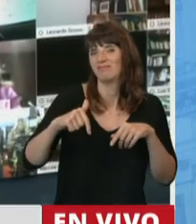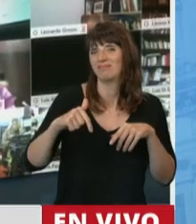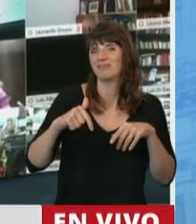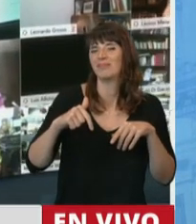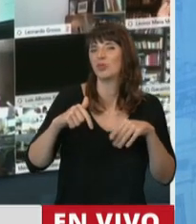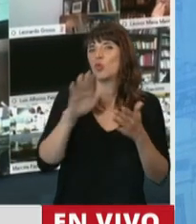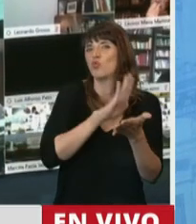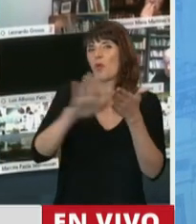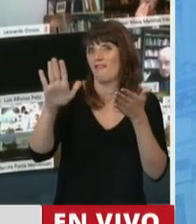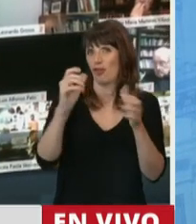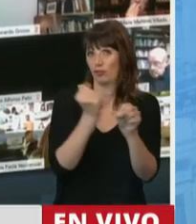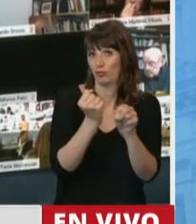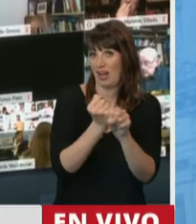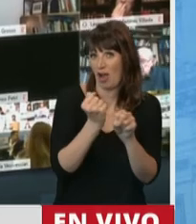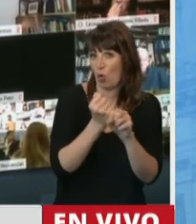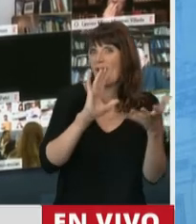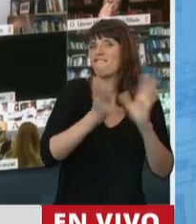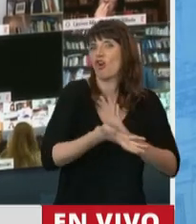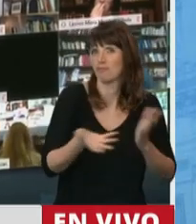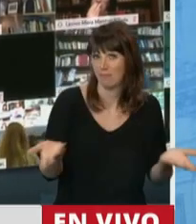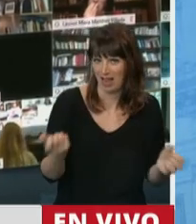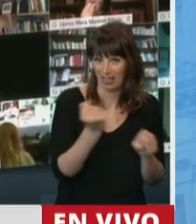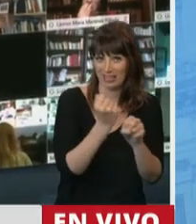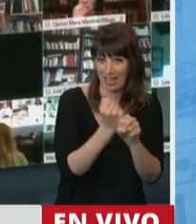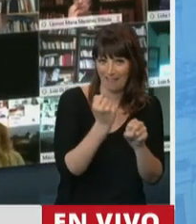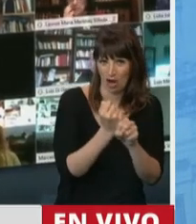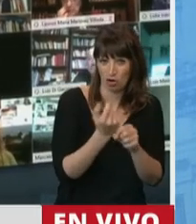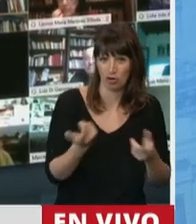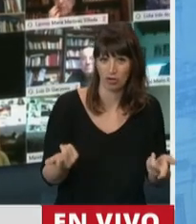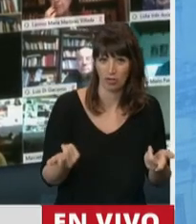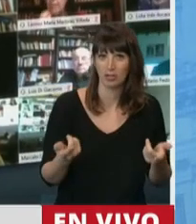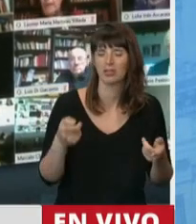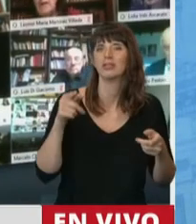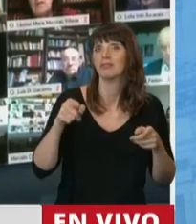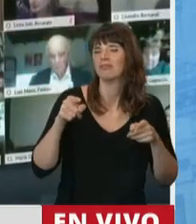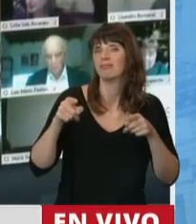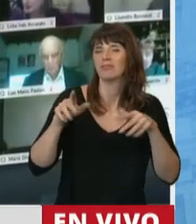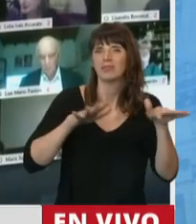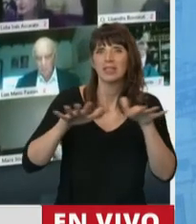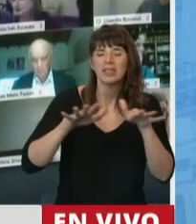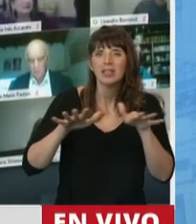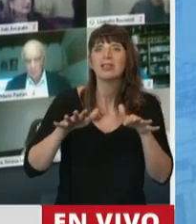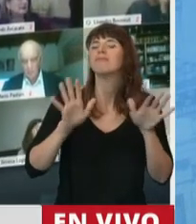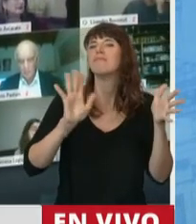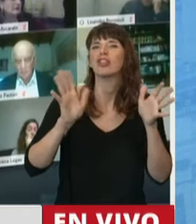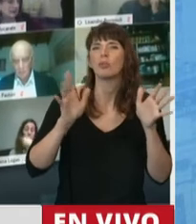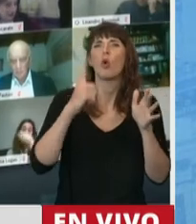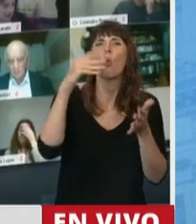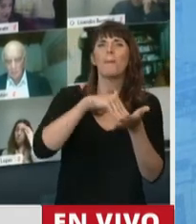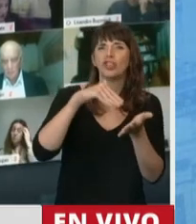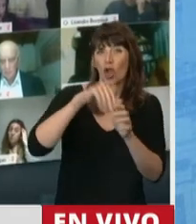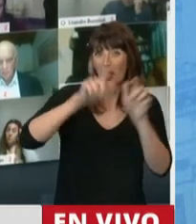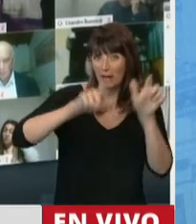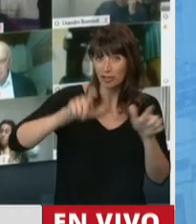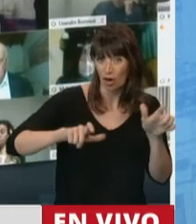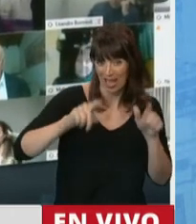trabajo y no ante una actividad, se da en un contexto donde en un universo de aproximadamente un millón de trabajadores bajo esta